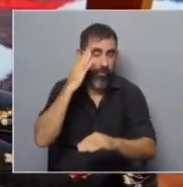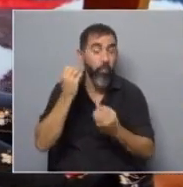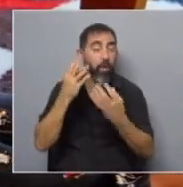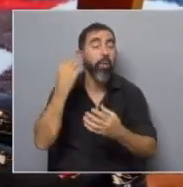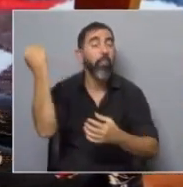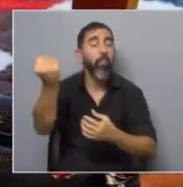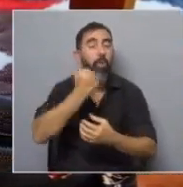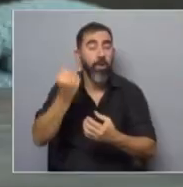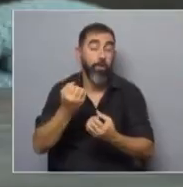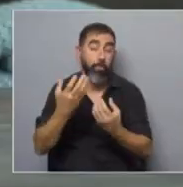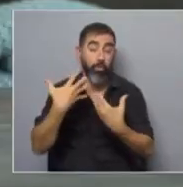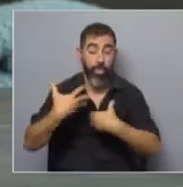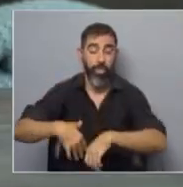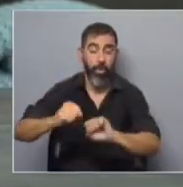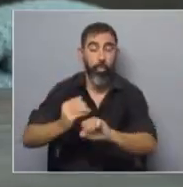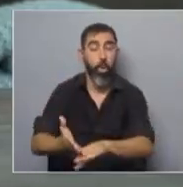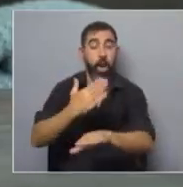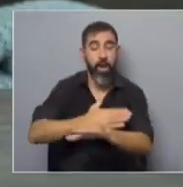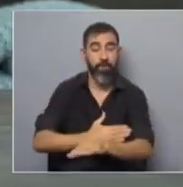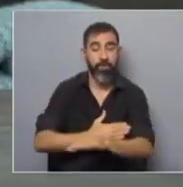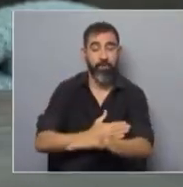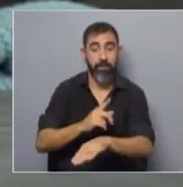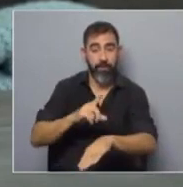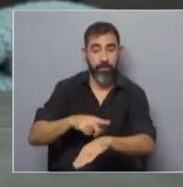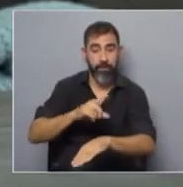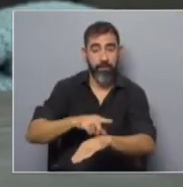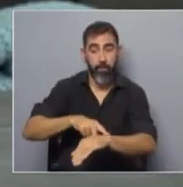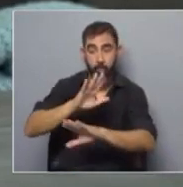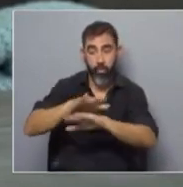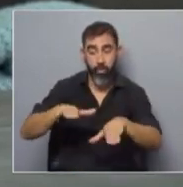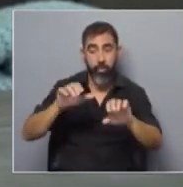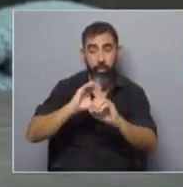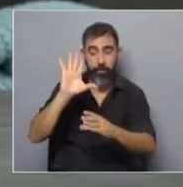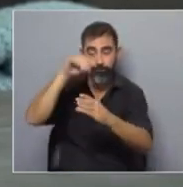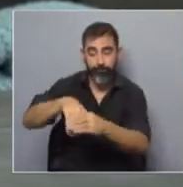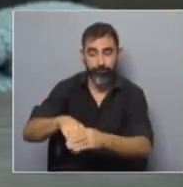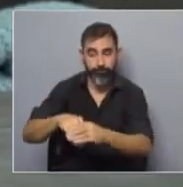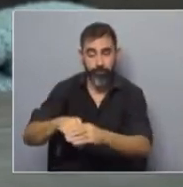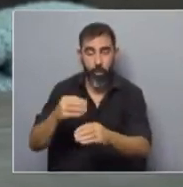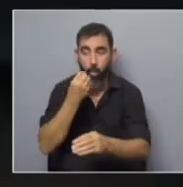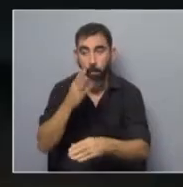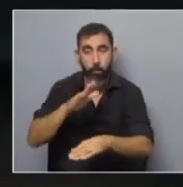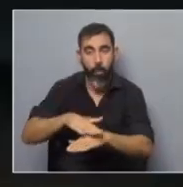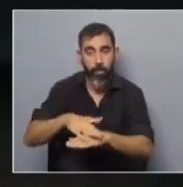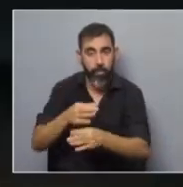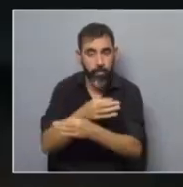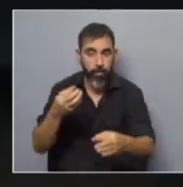importante? Porque si vos podés identificar tempranamente a estos niños podés intervenir de manera oportuna.